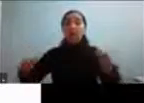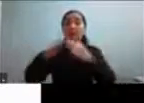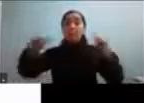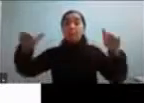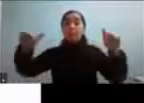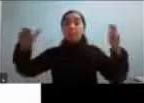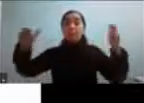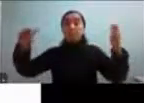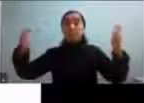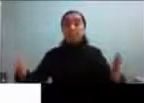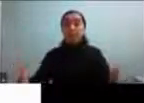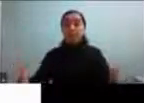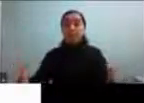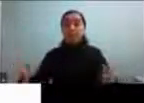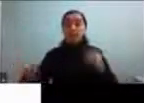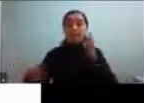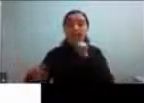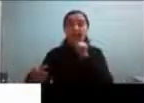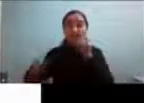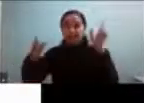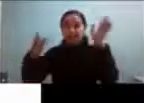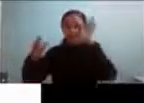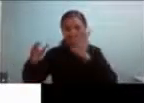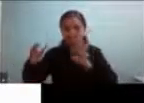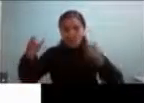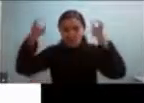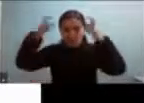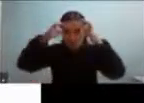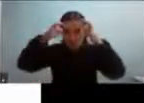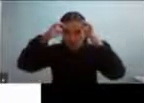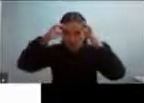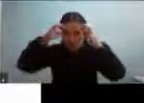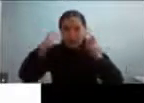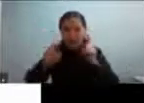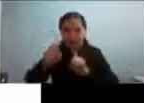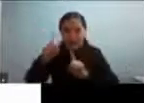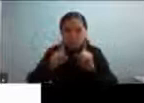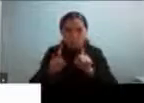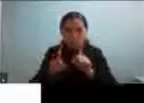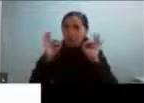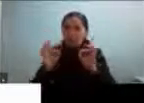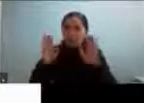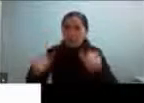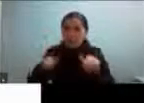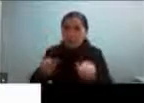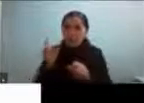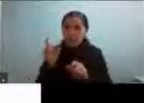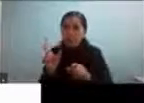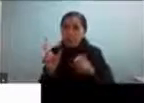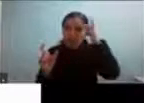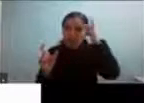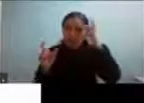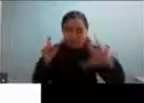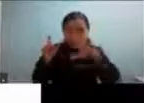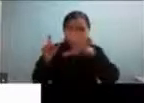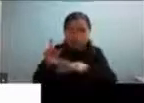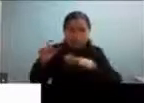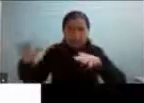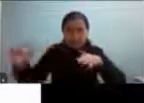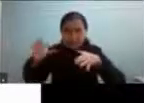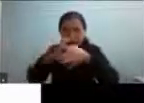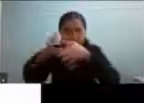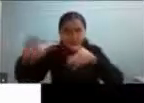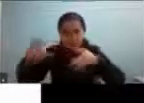nombre entonces ellos trataban muchas veces de hacer un match perfecto en dónde iba cada vaca era una cosa bien simpática